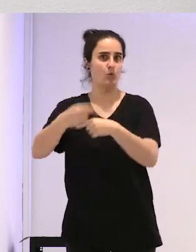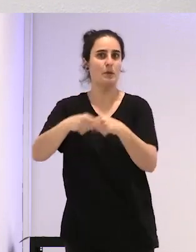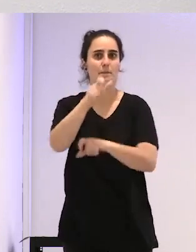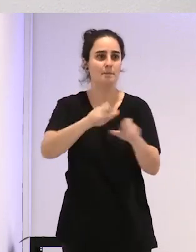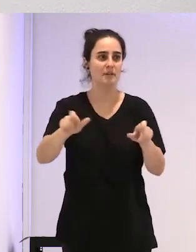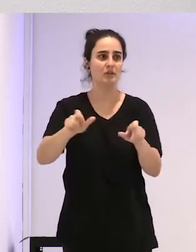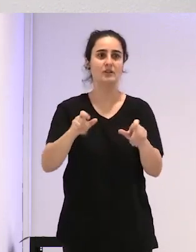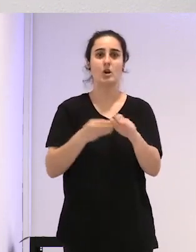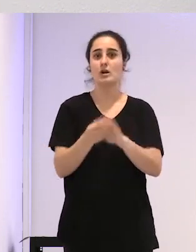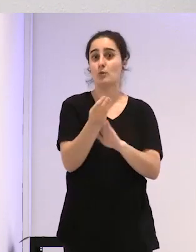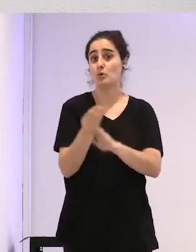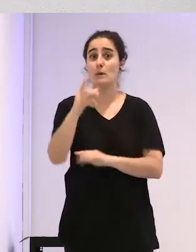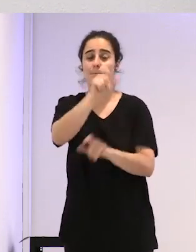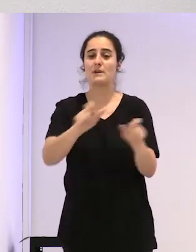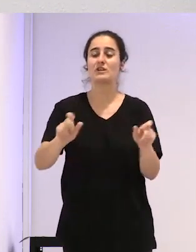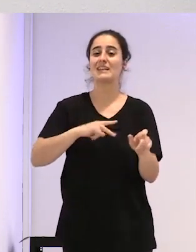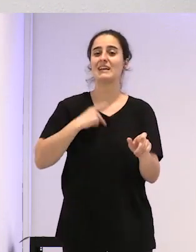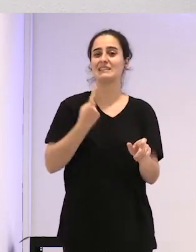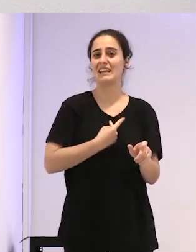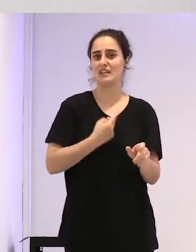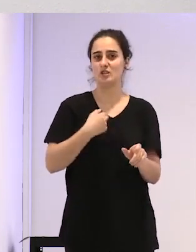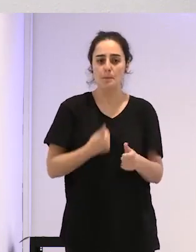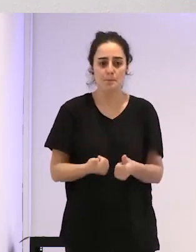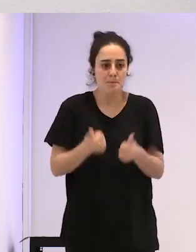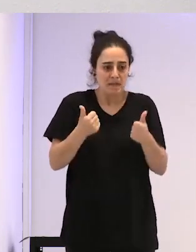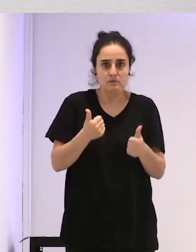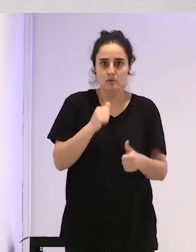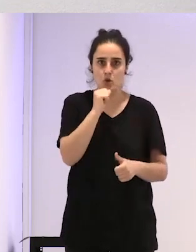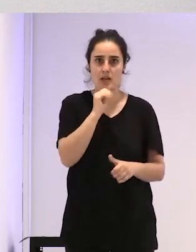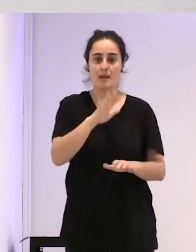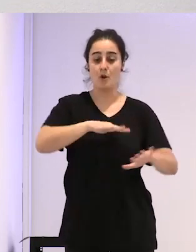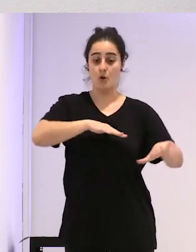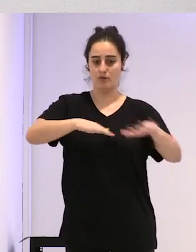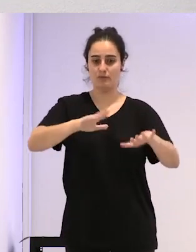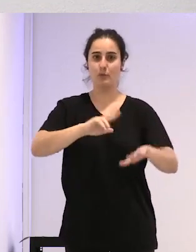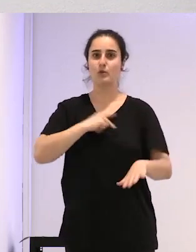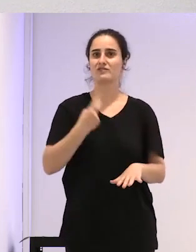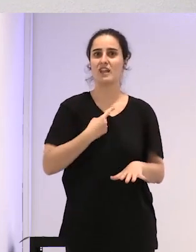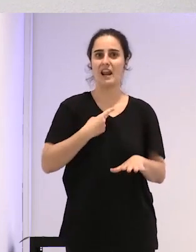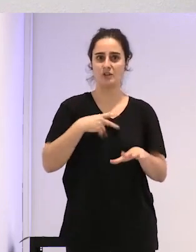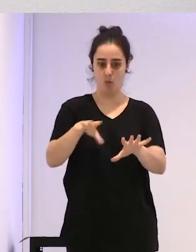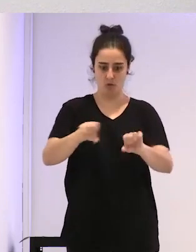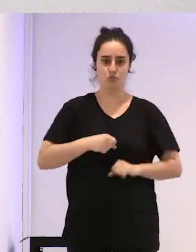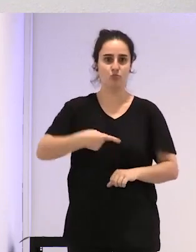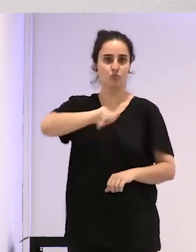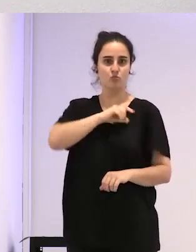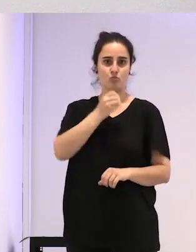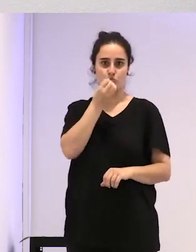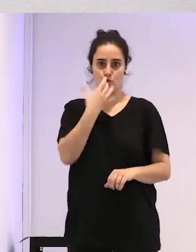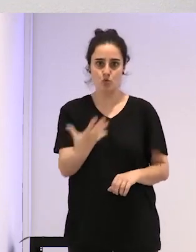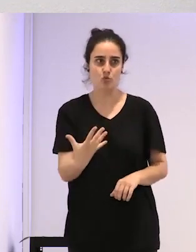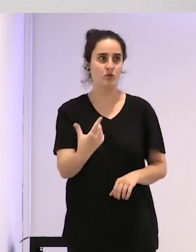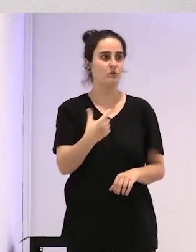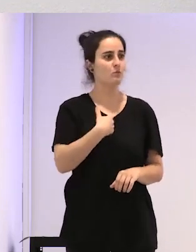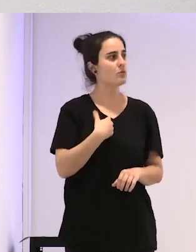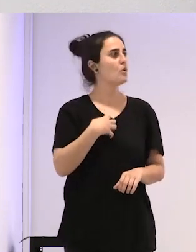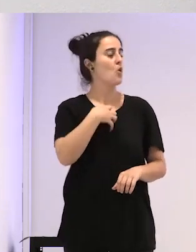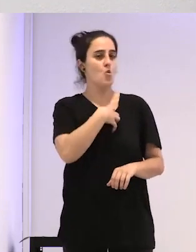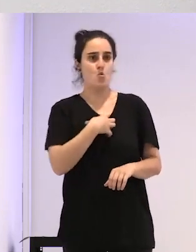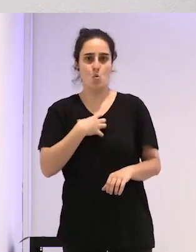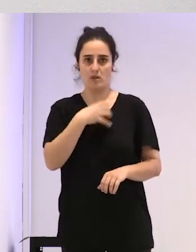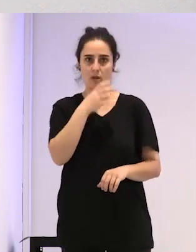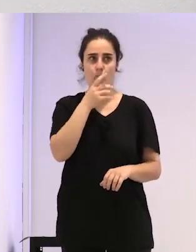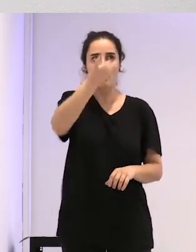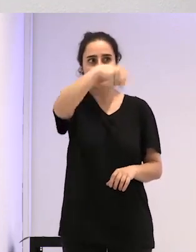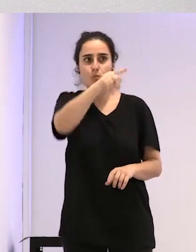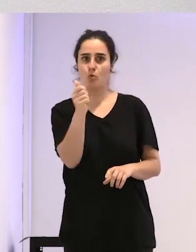No pretendía nada más, pero bueno, fui muy bien acogida por el activismo trans, que por cierto me costó mucho pillaros, porque estáis